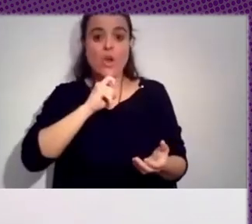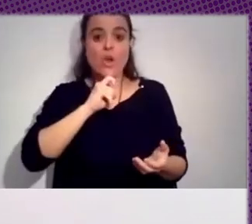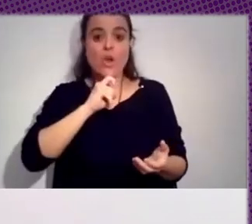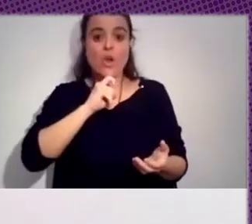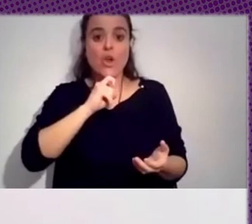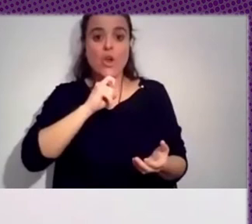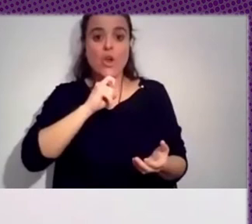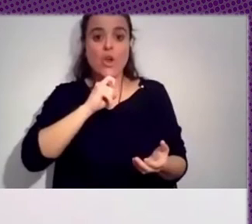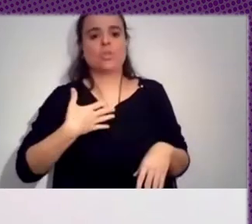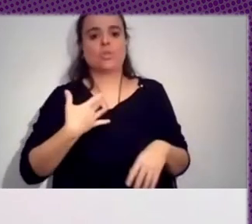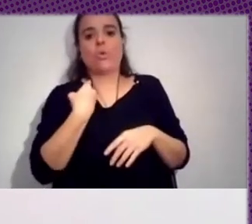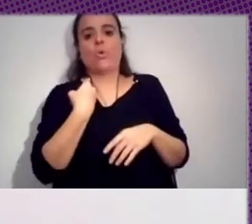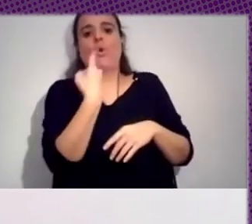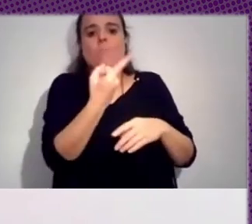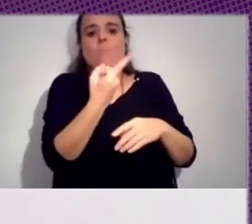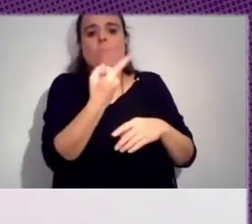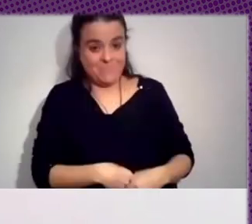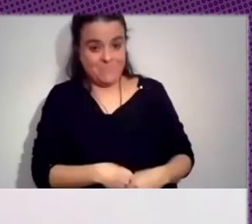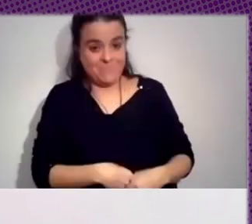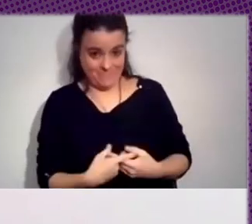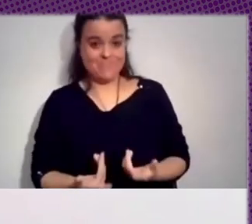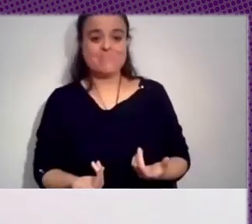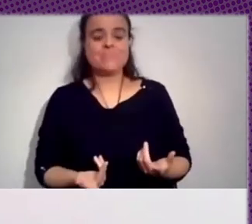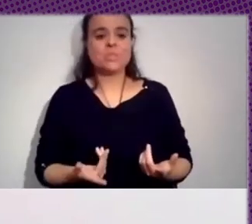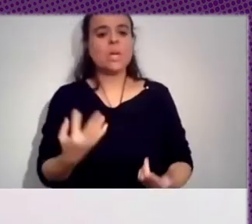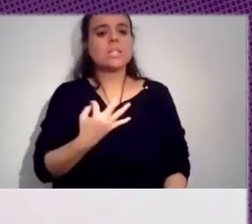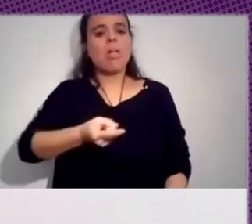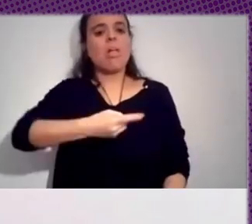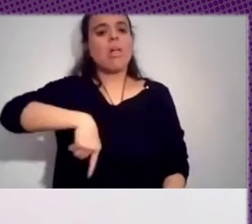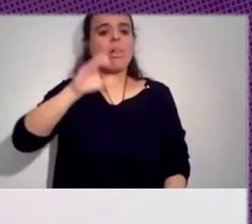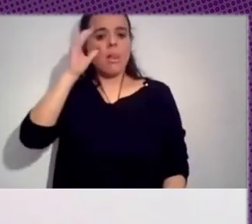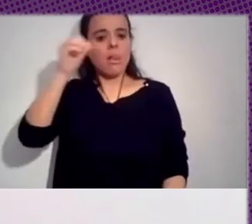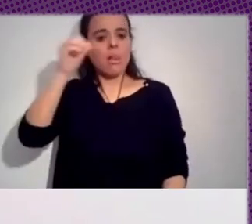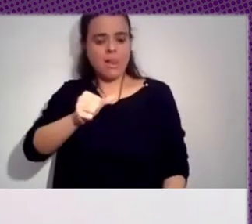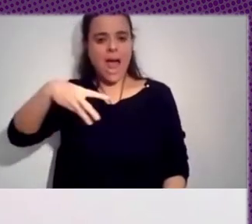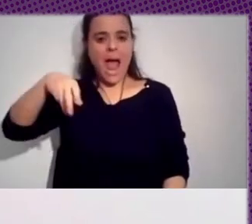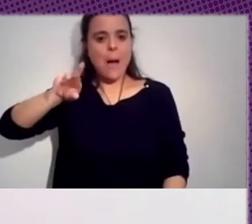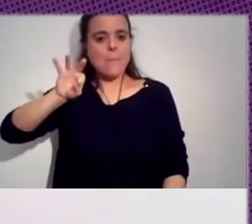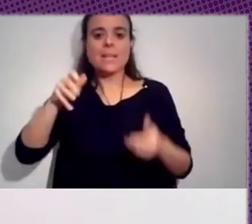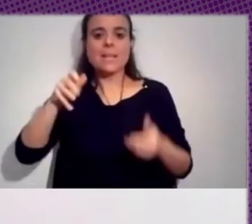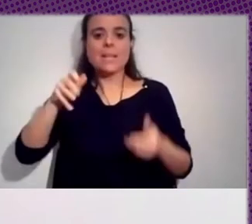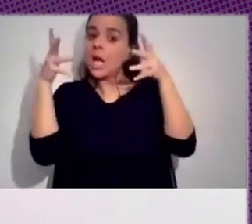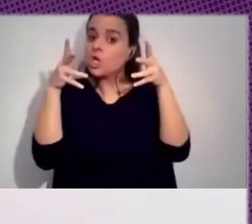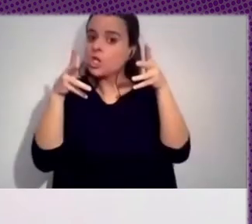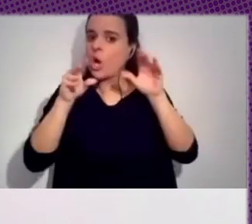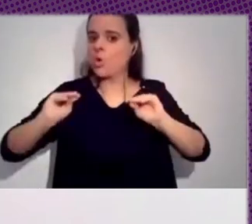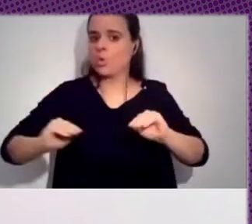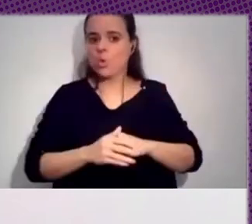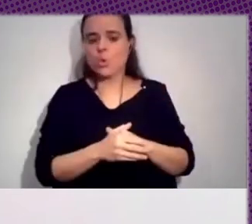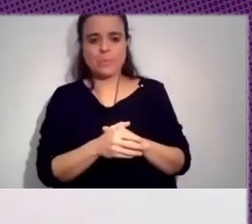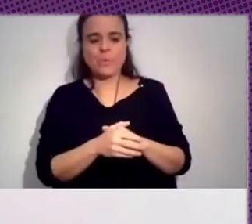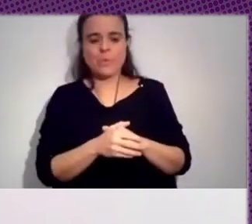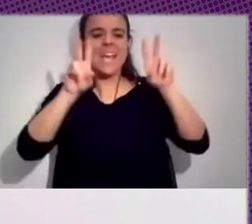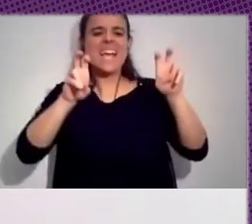escuchar a Marta, yo creo que ella da unos consejos, ¿no?, en su iniciativa no le des casitos, que lo